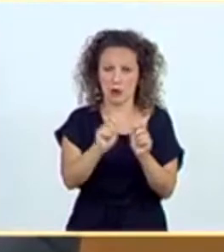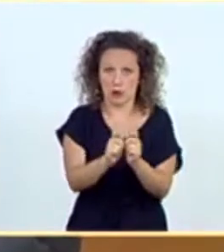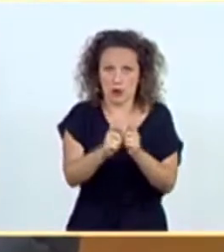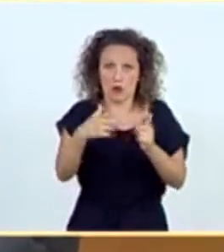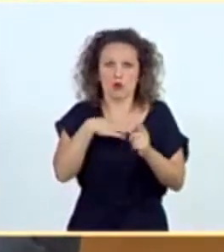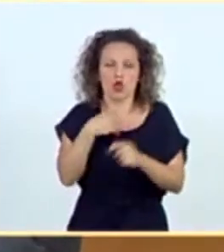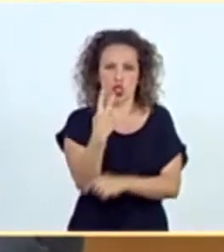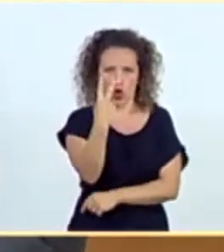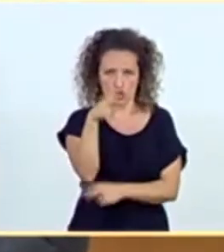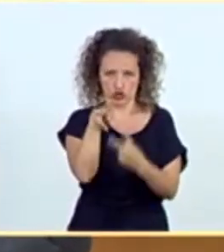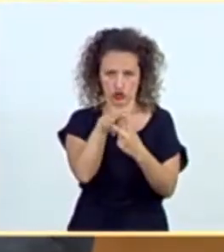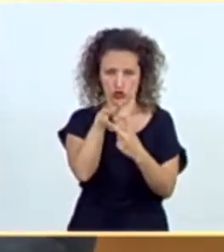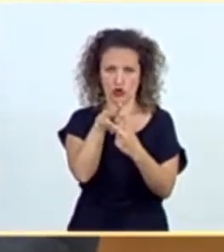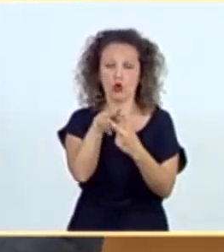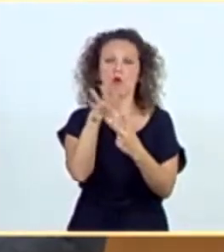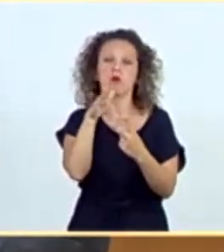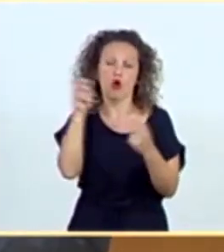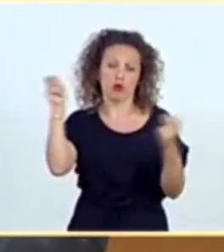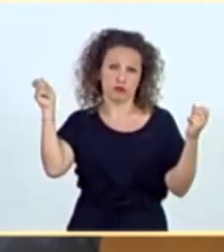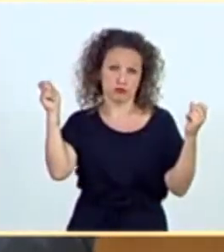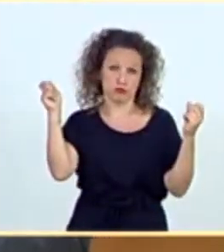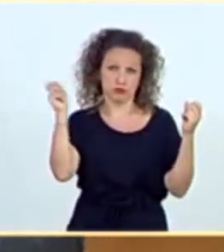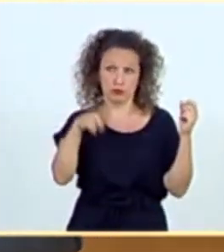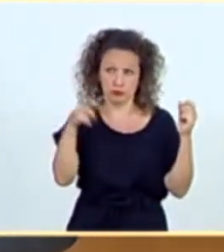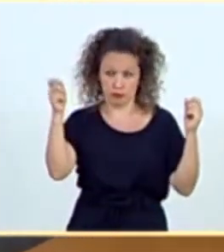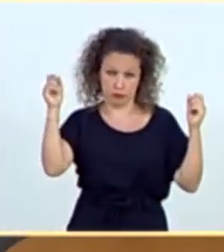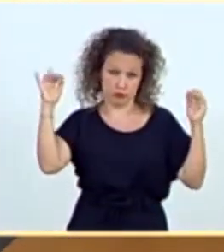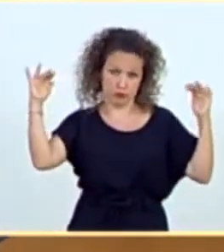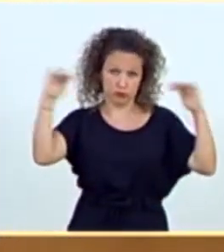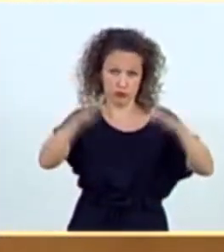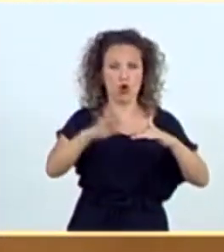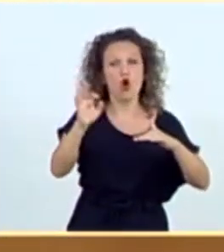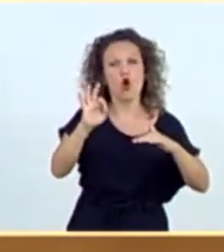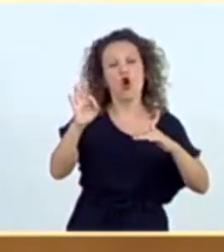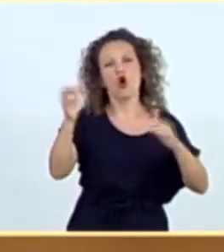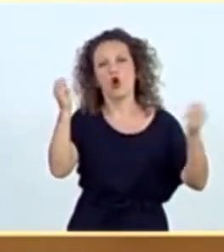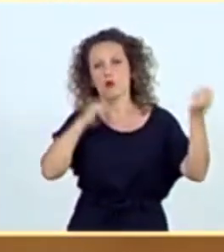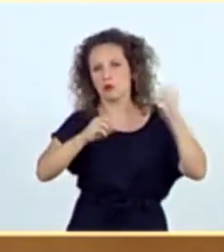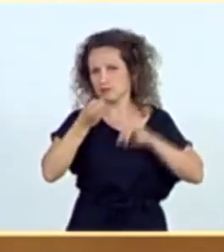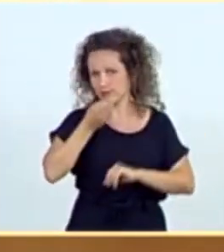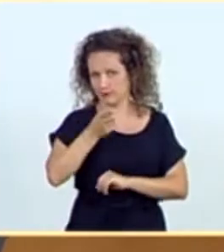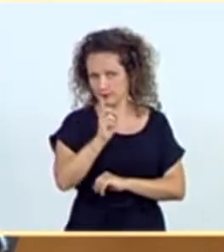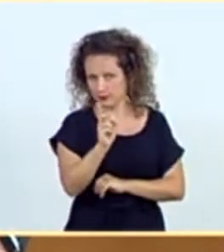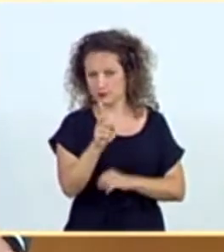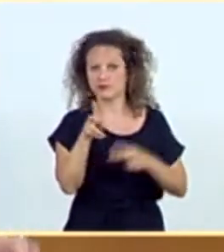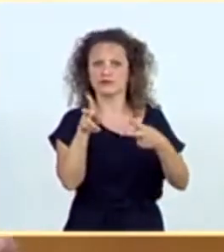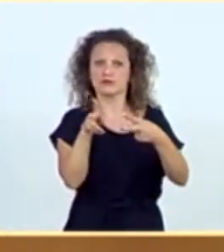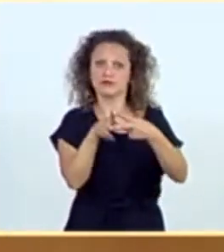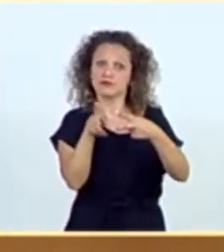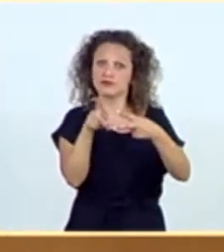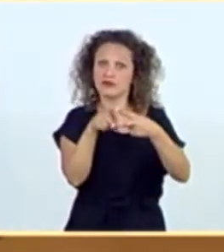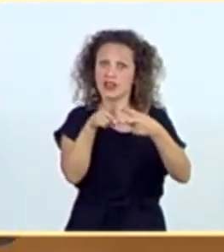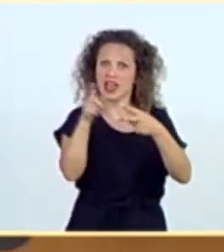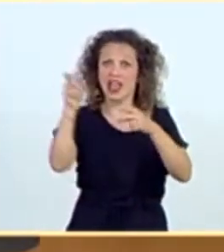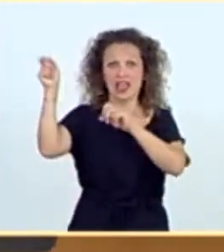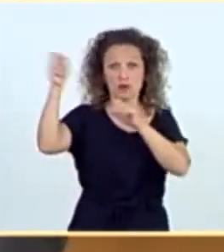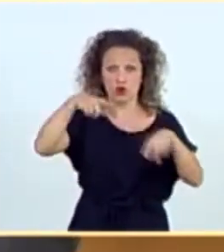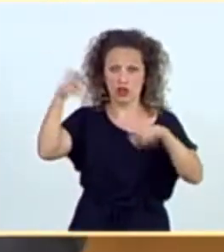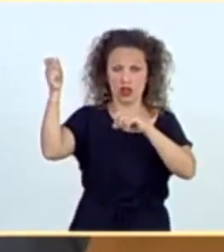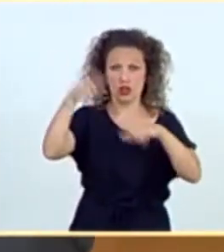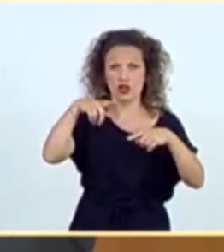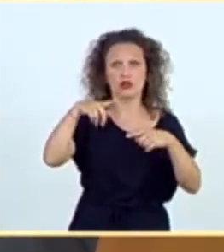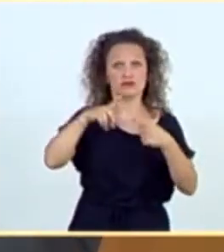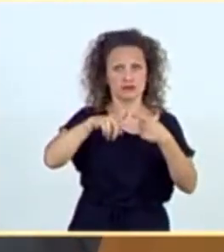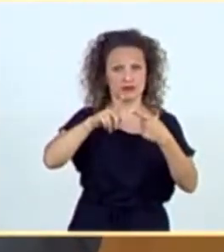importación de casos con comportamientos incívicos. En el primero de los casos, la importación de los mismos, estamos muy preocupados por el